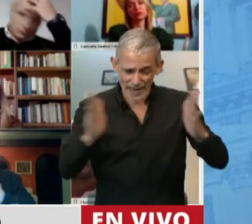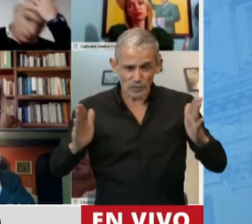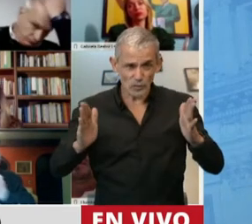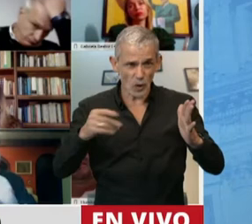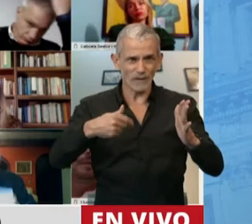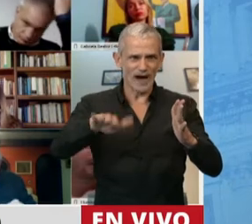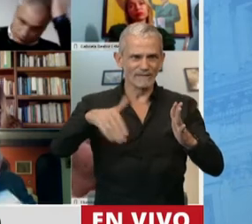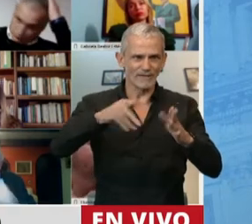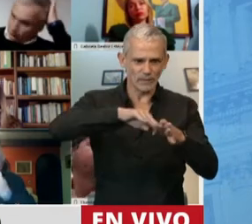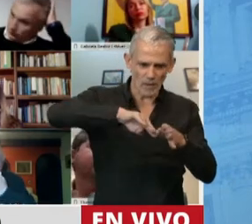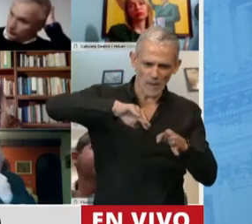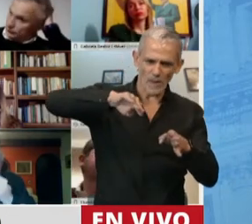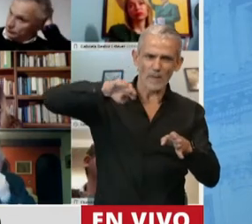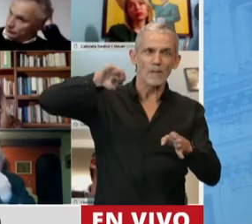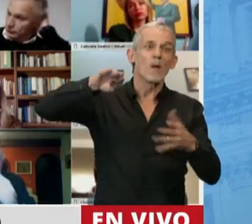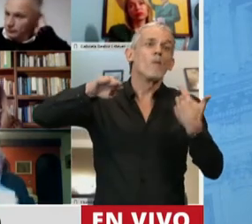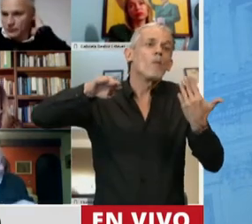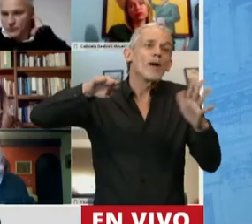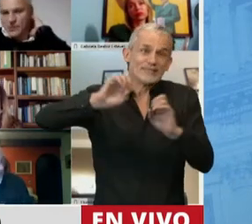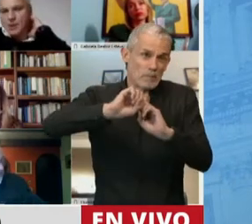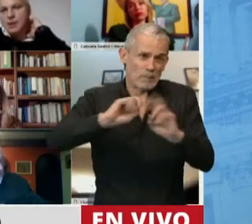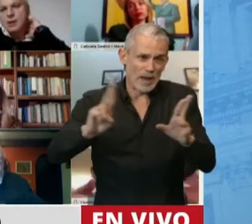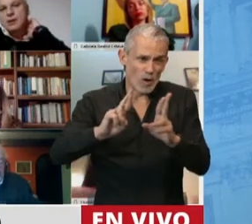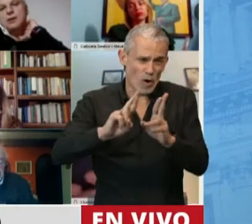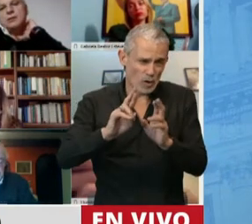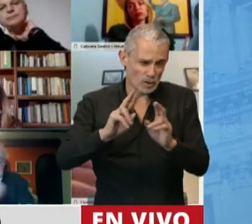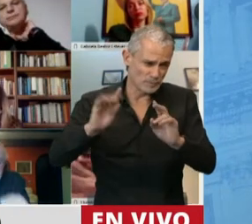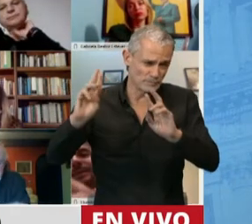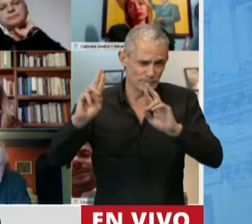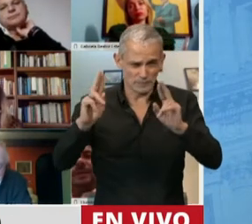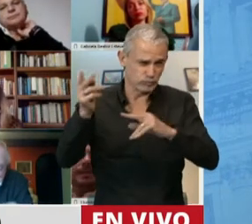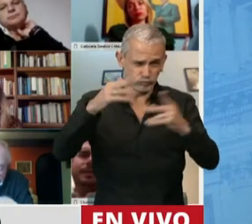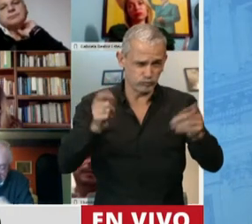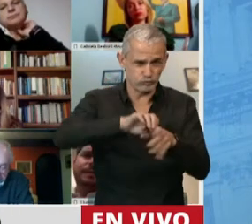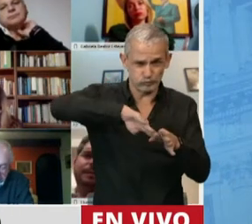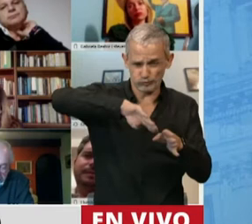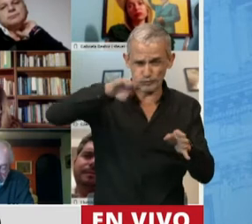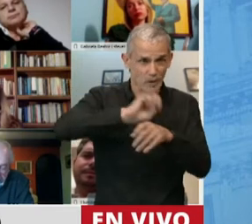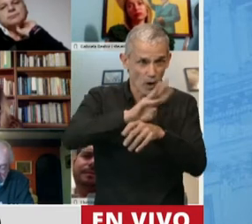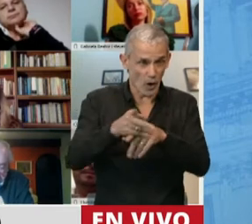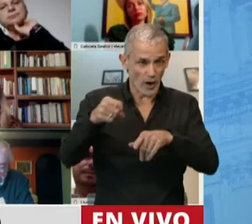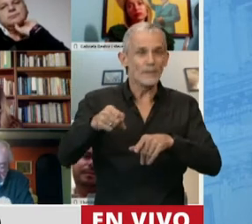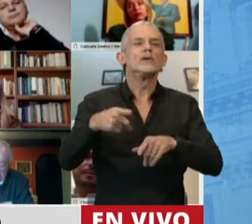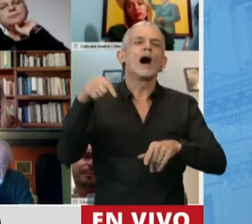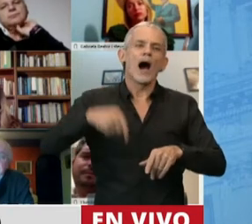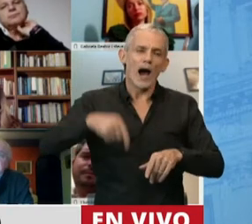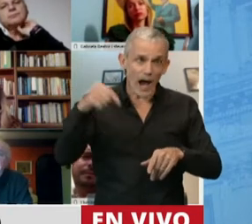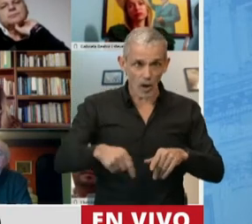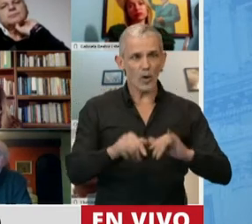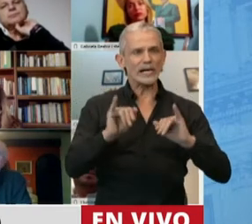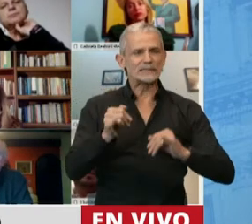estamos por enfrentar el quizás peor momento para la Argentina de esta pandemia, es donde adquiere